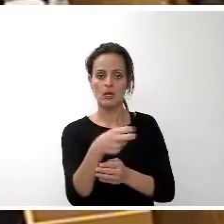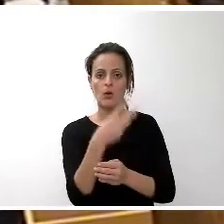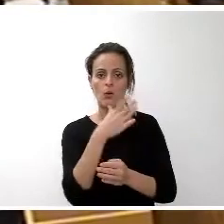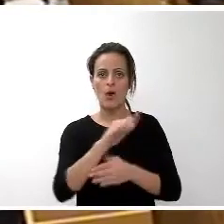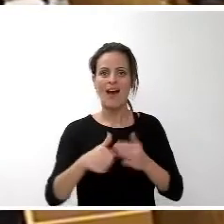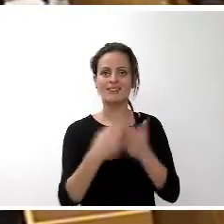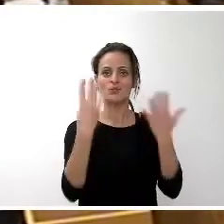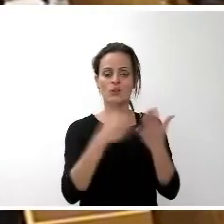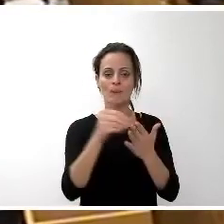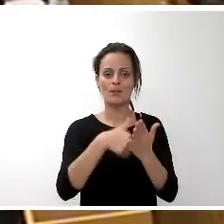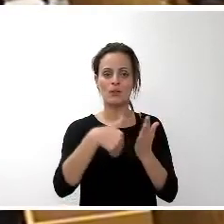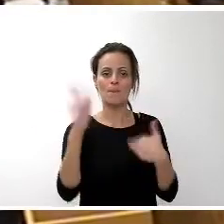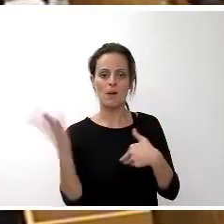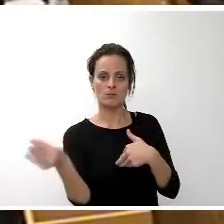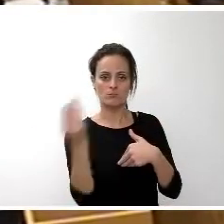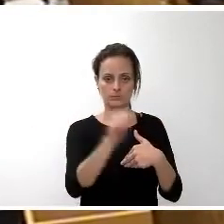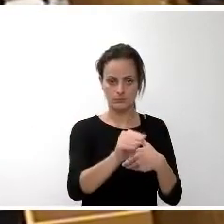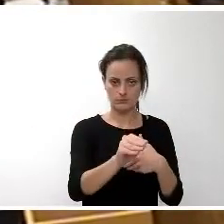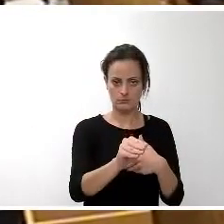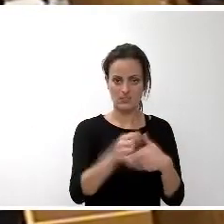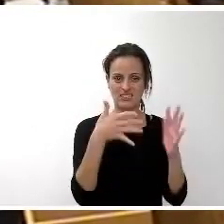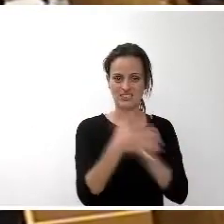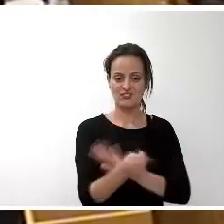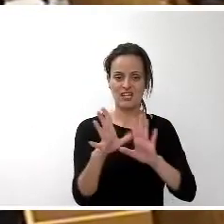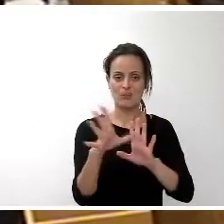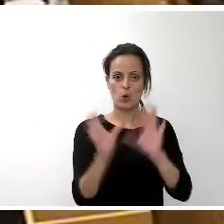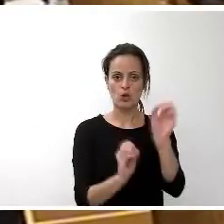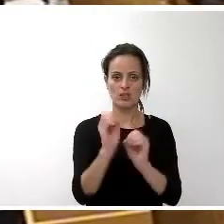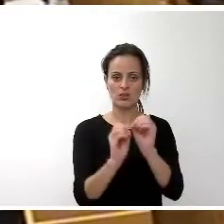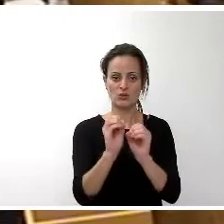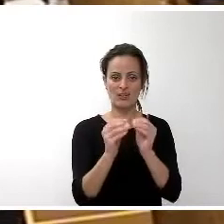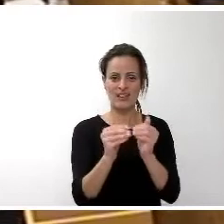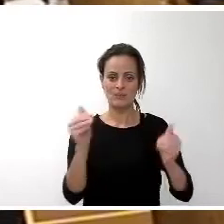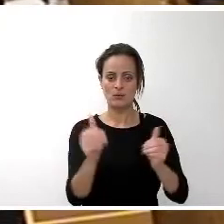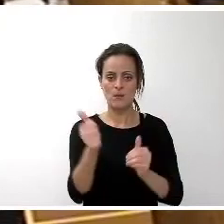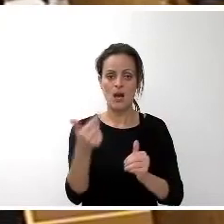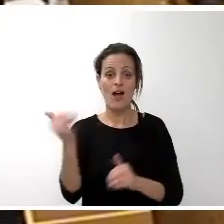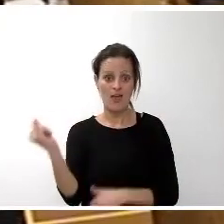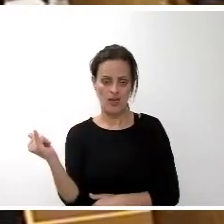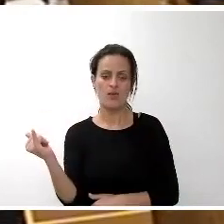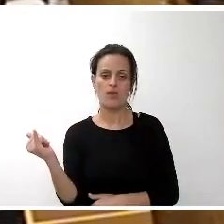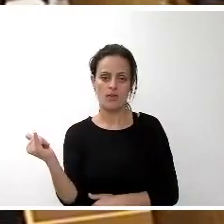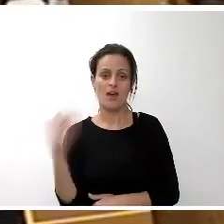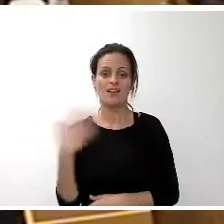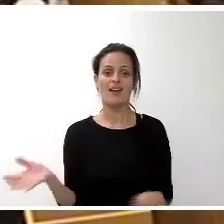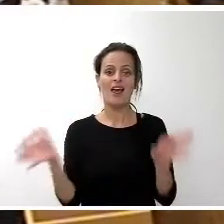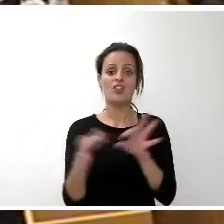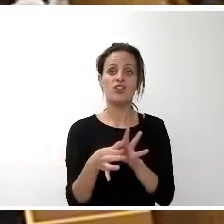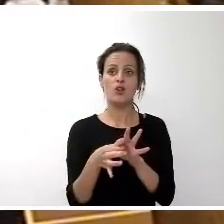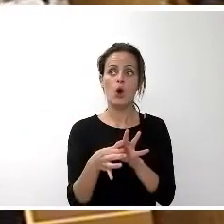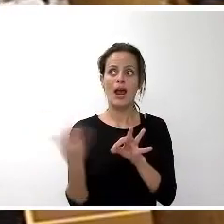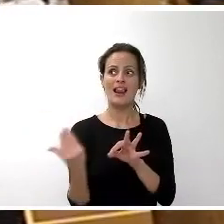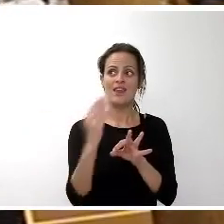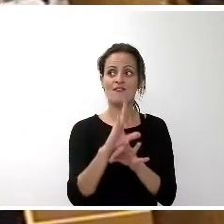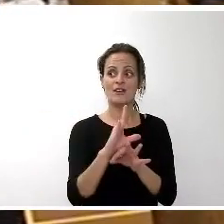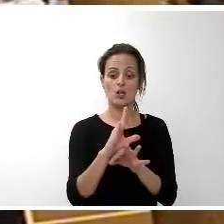eso es más del 10% de crecimiento en cuanto a la apuesta y a la financiación que este cabildo hace y